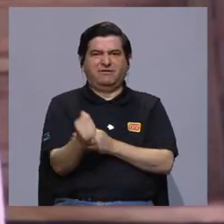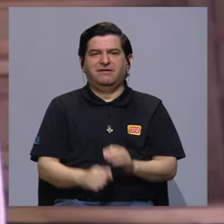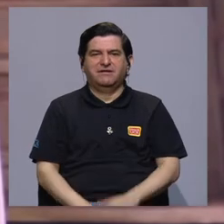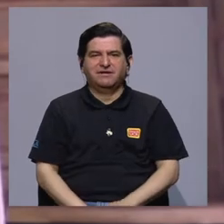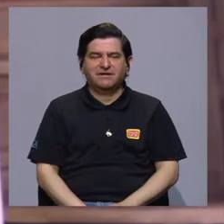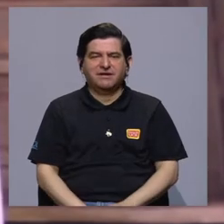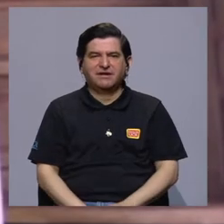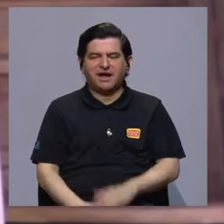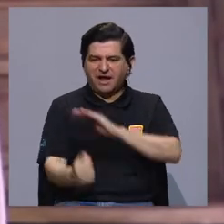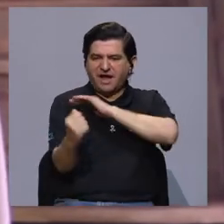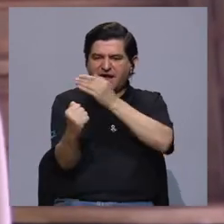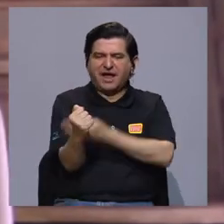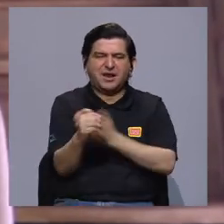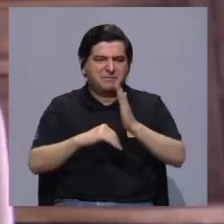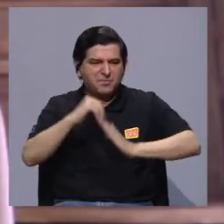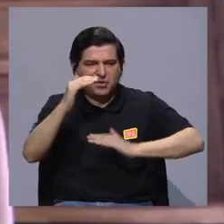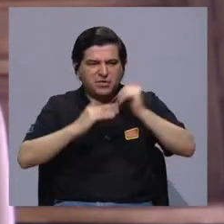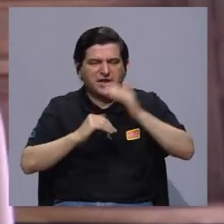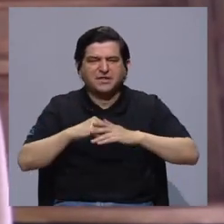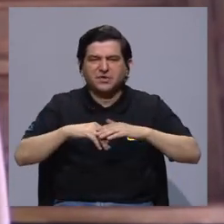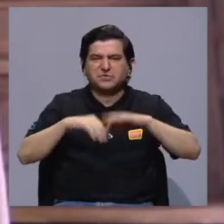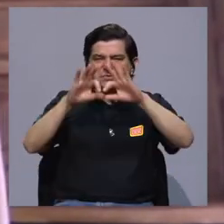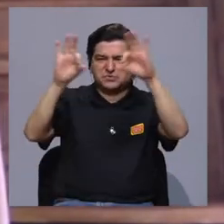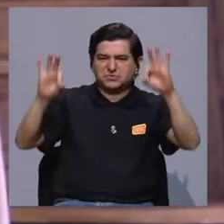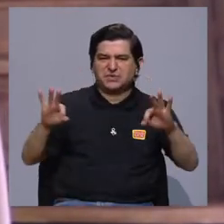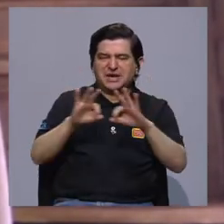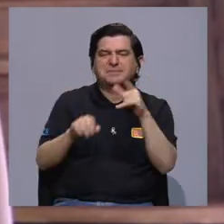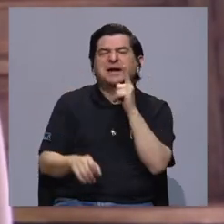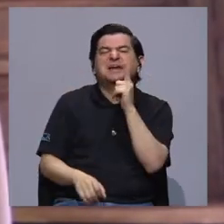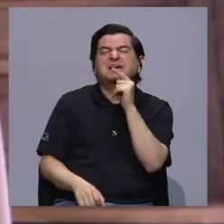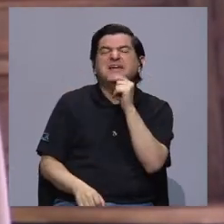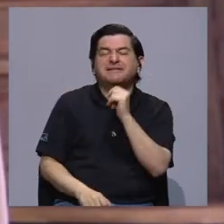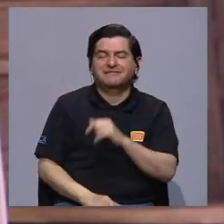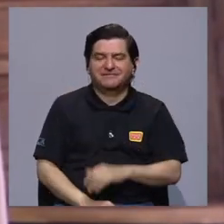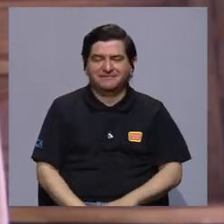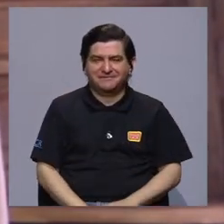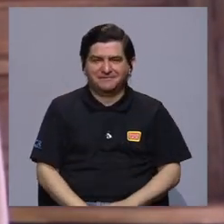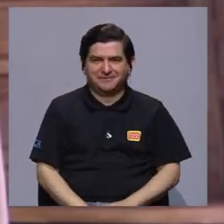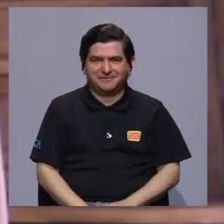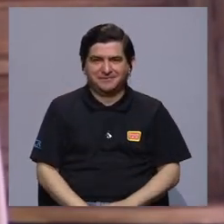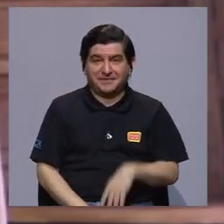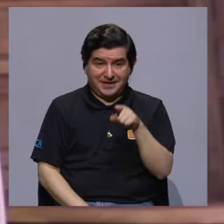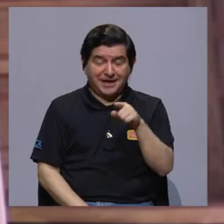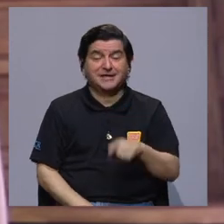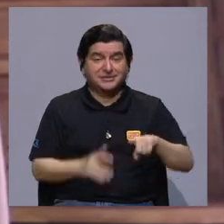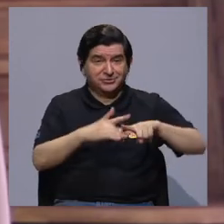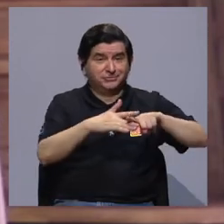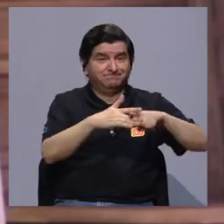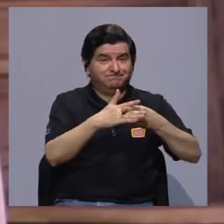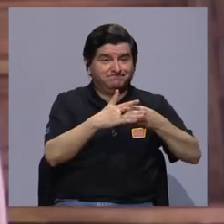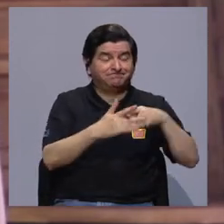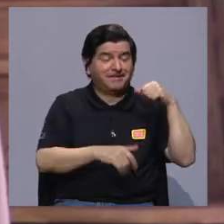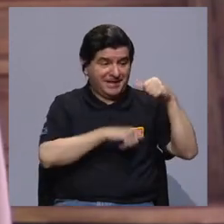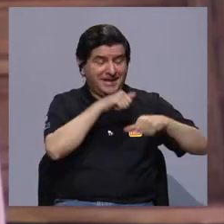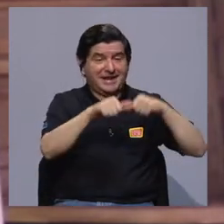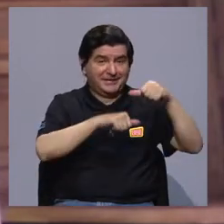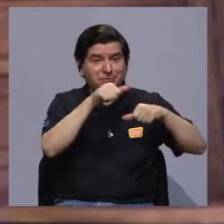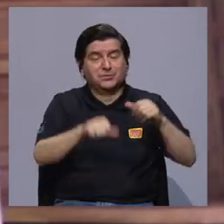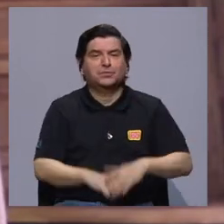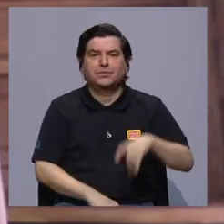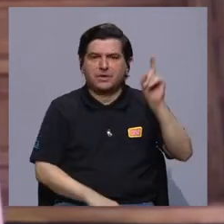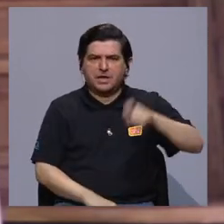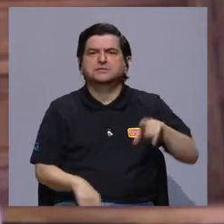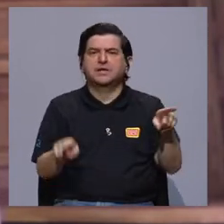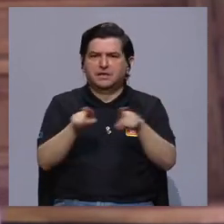sea, ¿quién tiene el poder de construir las imágenes, verdad? Y creo que eso es del inicio, está en la antropología y que